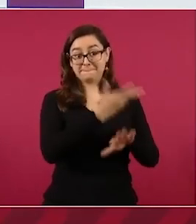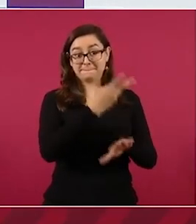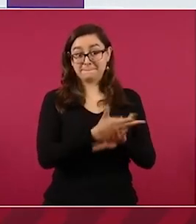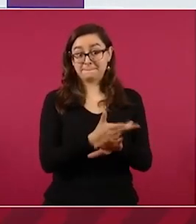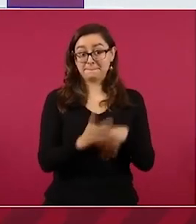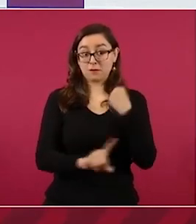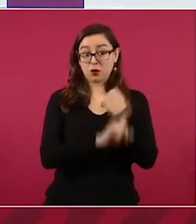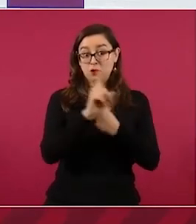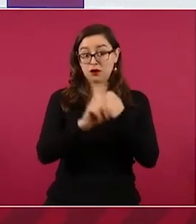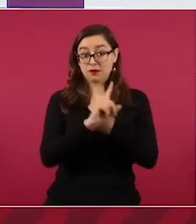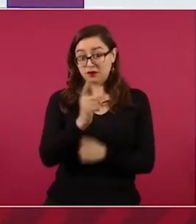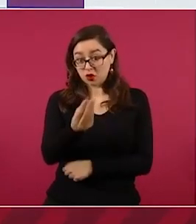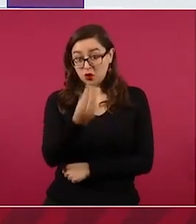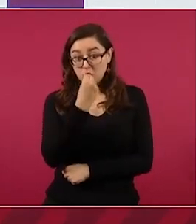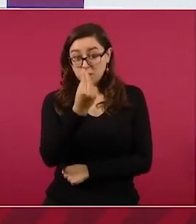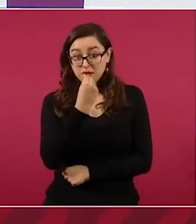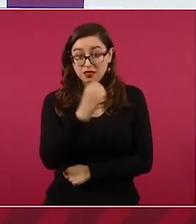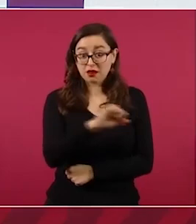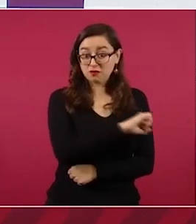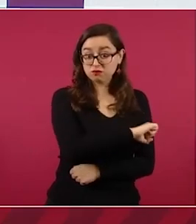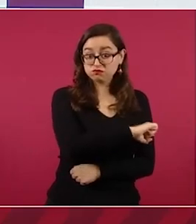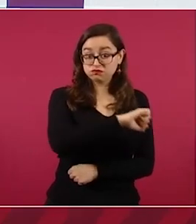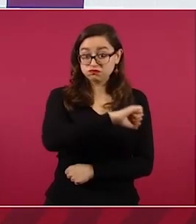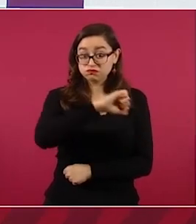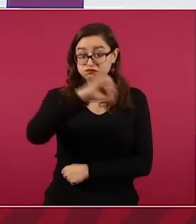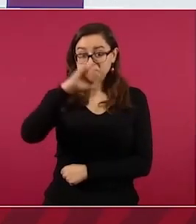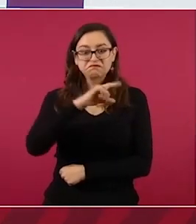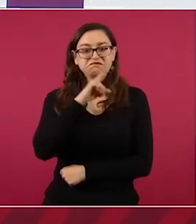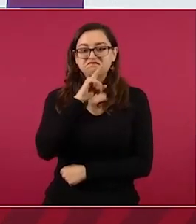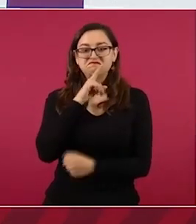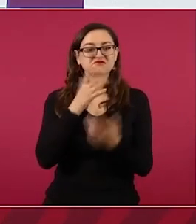nuestros vecinos y amigos.